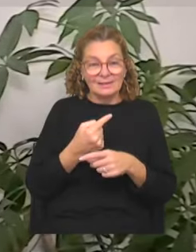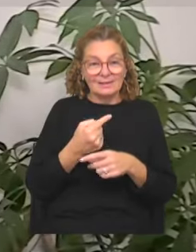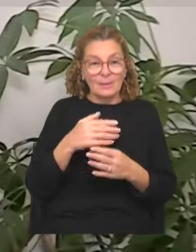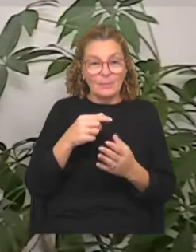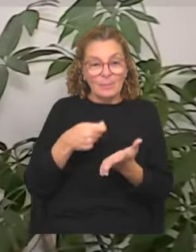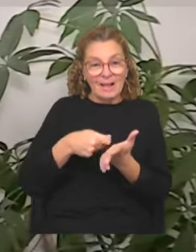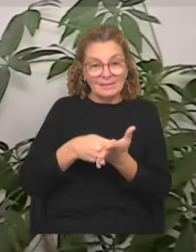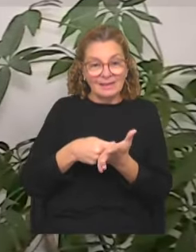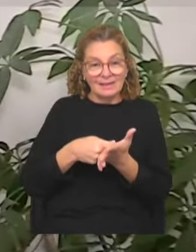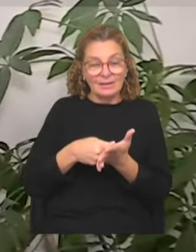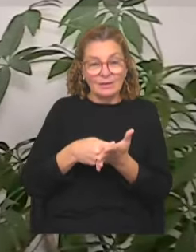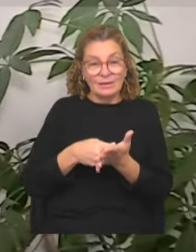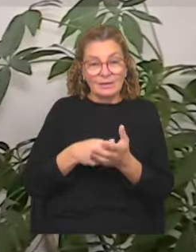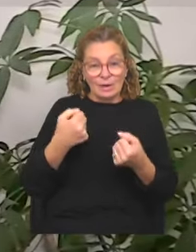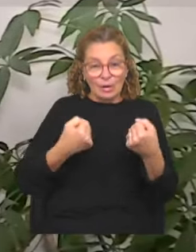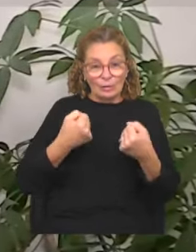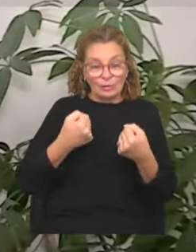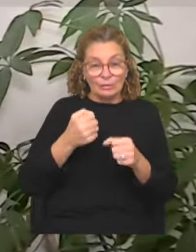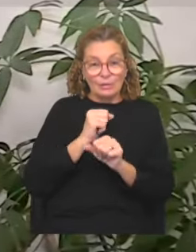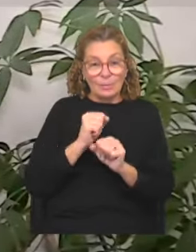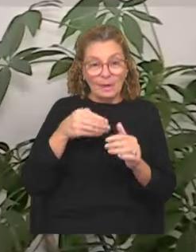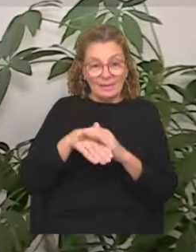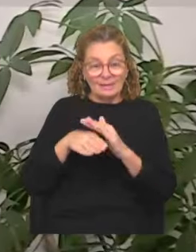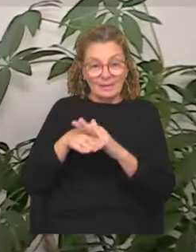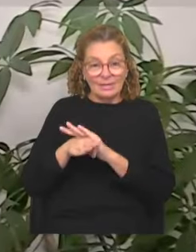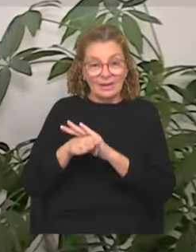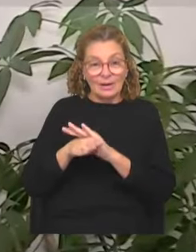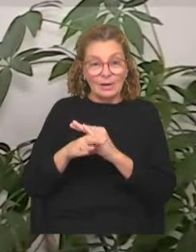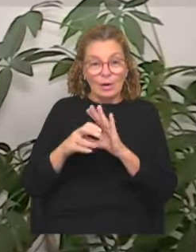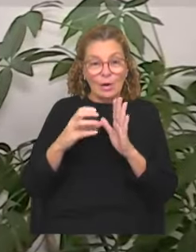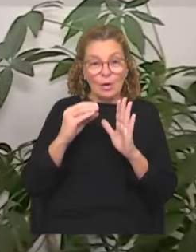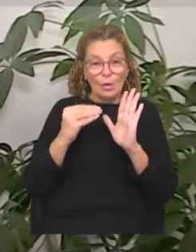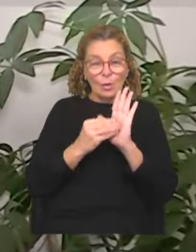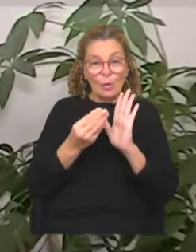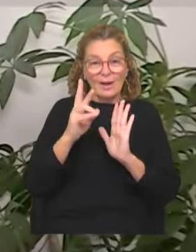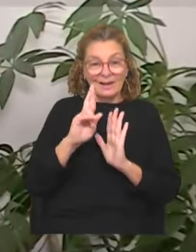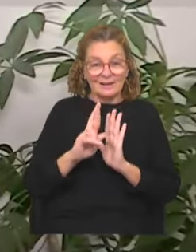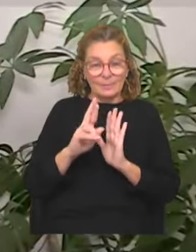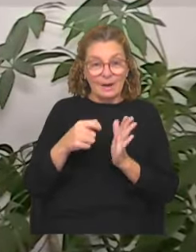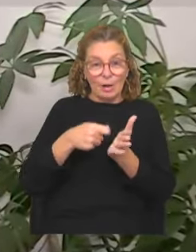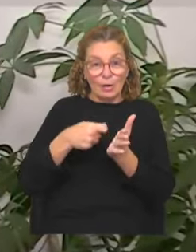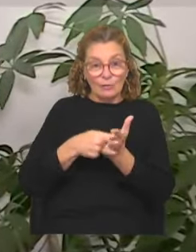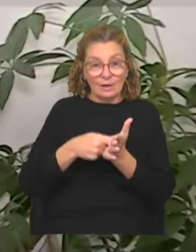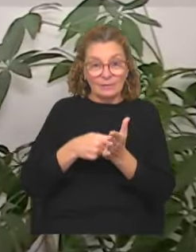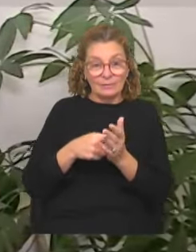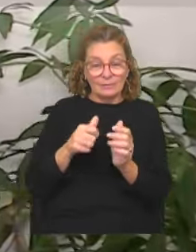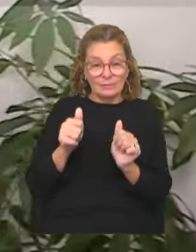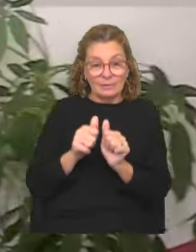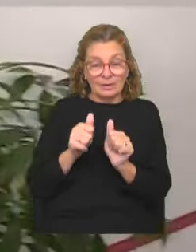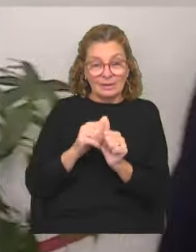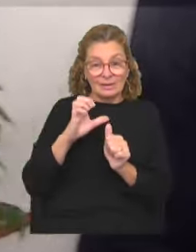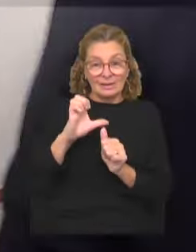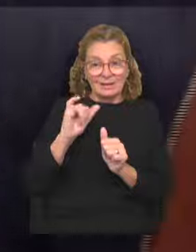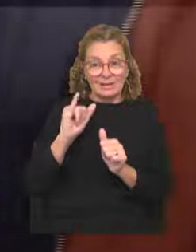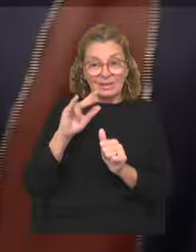propinas por parte de los conductores, se puede acceder a un código QR para cobrarlas. Y estamos con el Edil Frente Amplista,